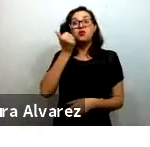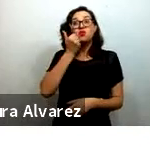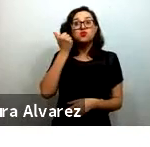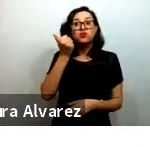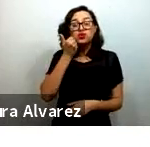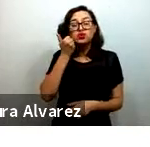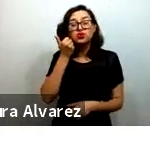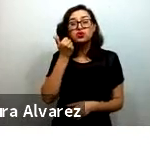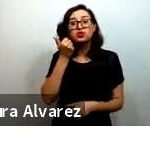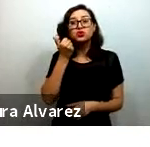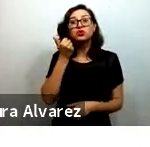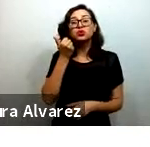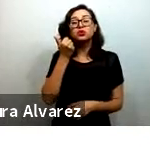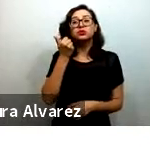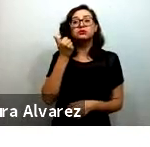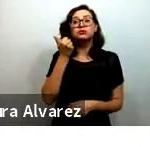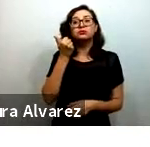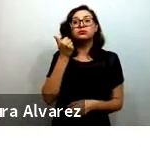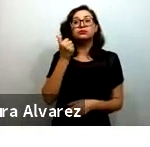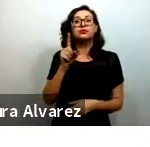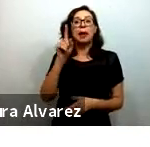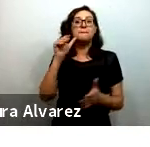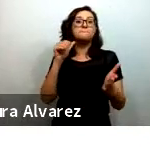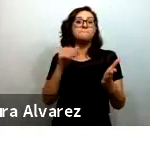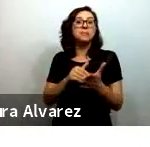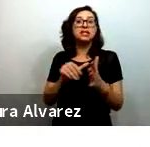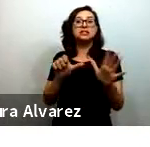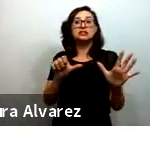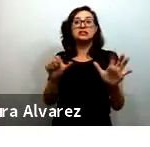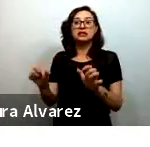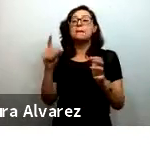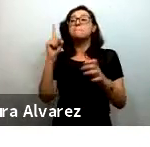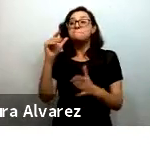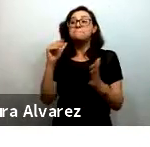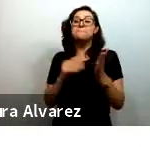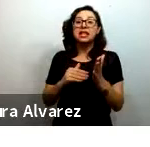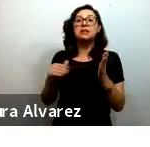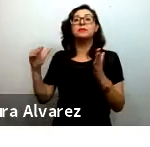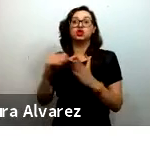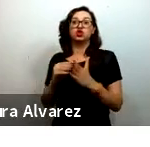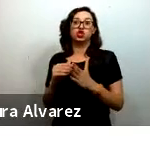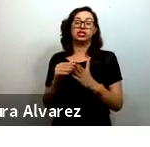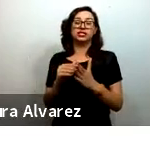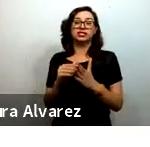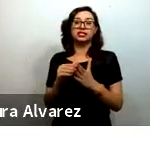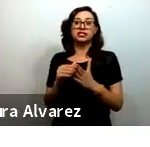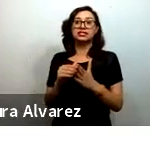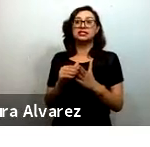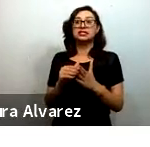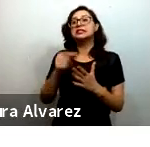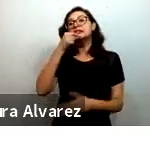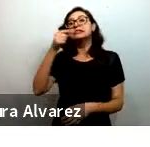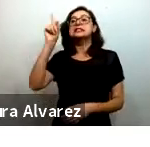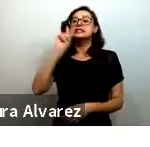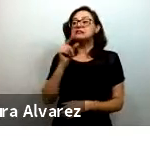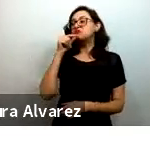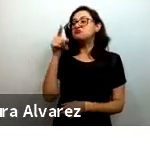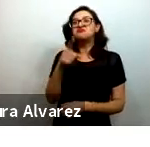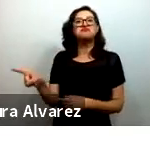.600, 1.000 millones de niños y niñas fuera